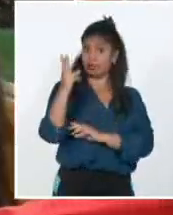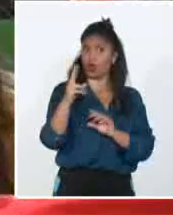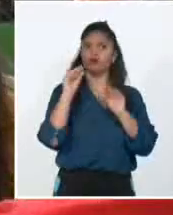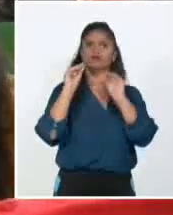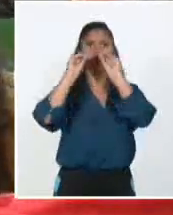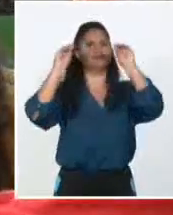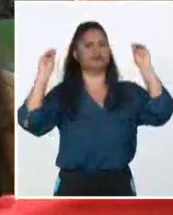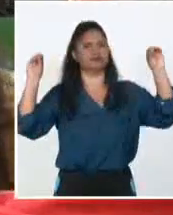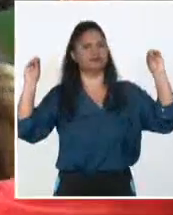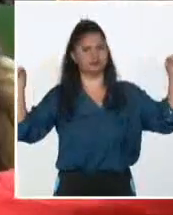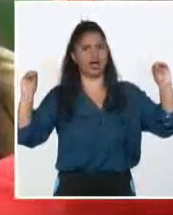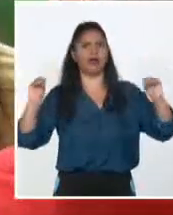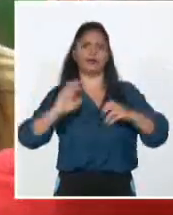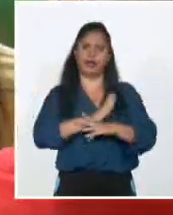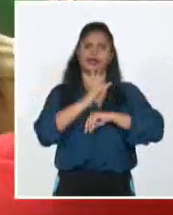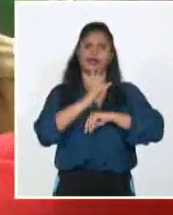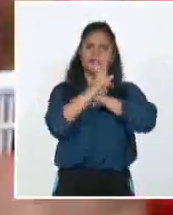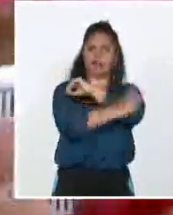organizaciones de izquierda.